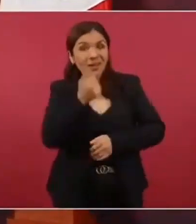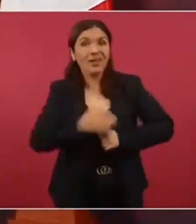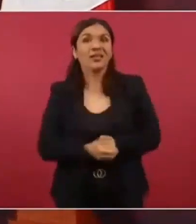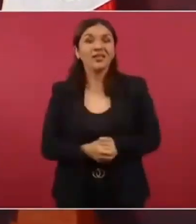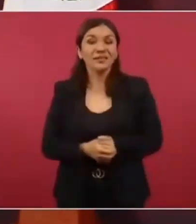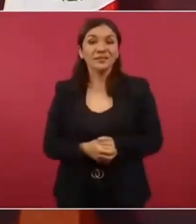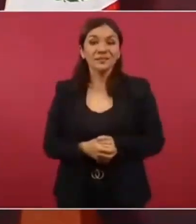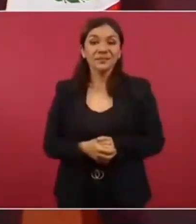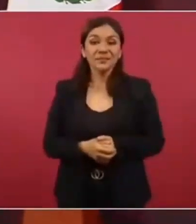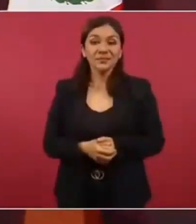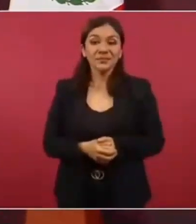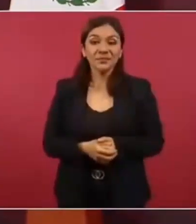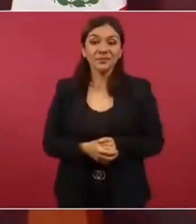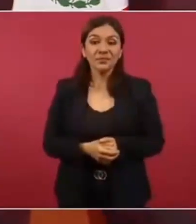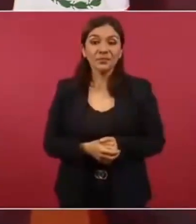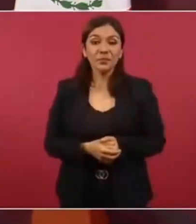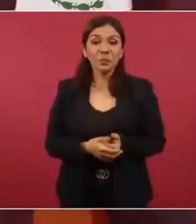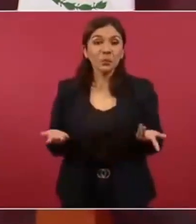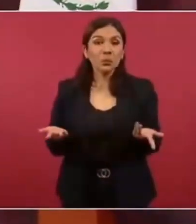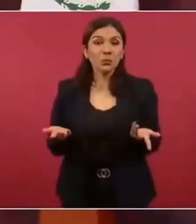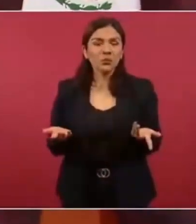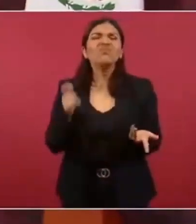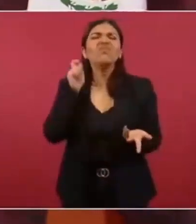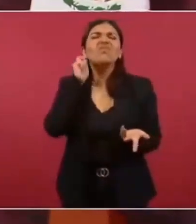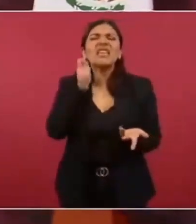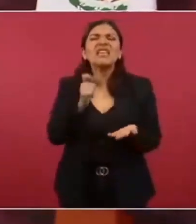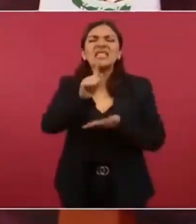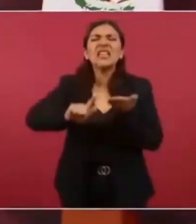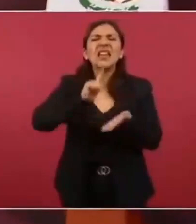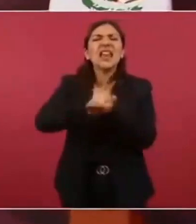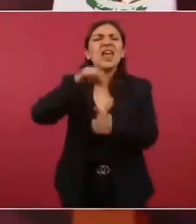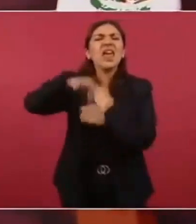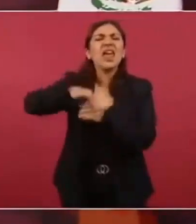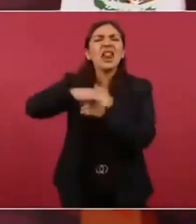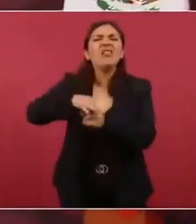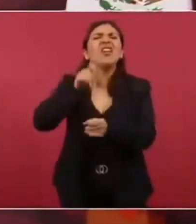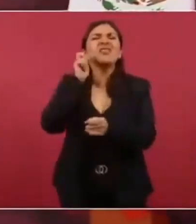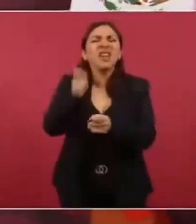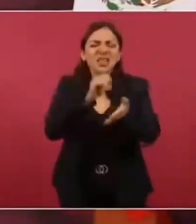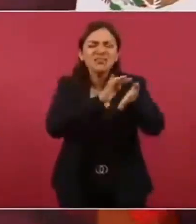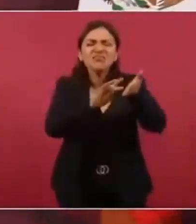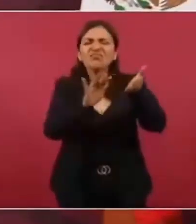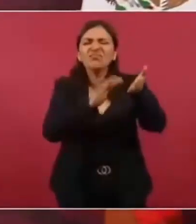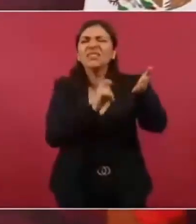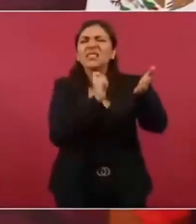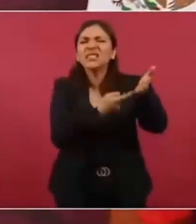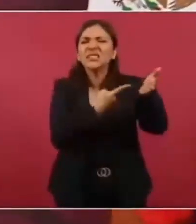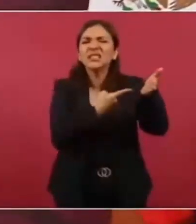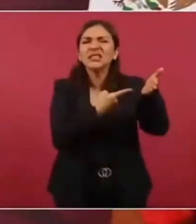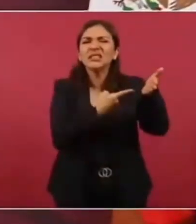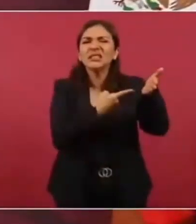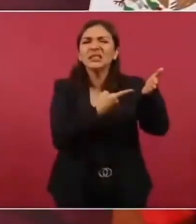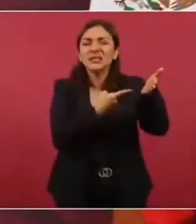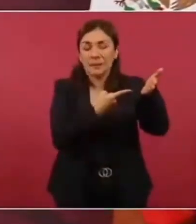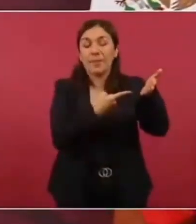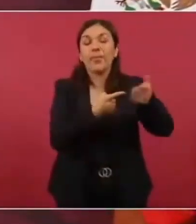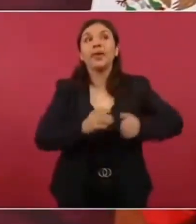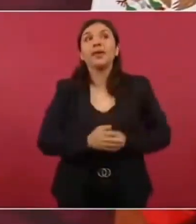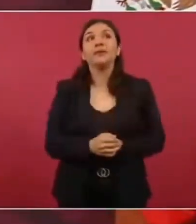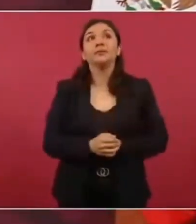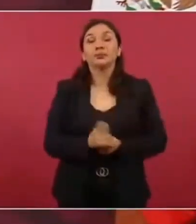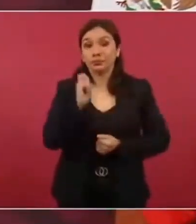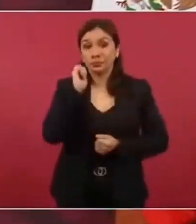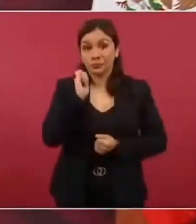Ojalá. ¿Qué es lo que contiene la ley electoral? En esencia de que no